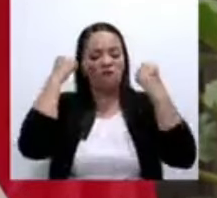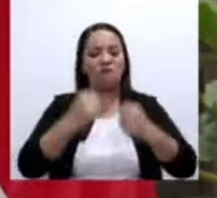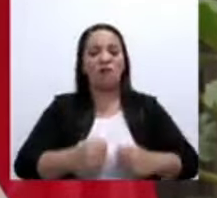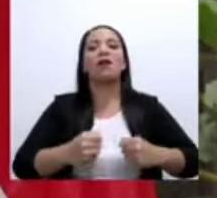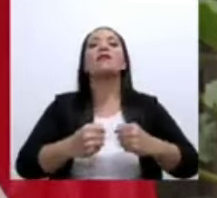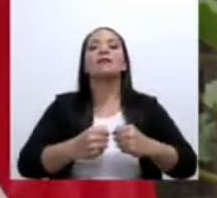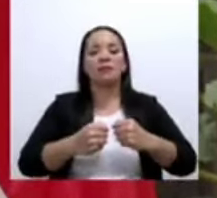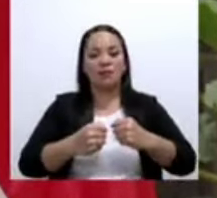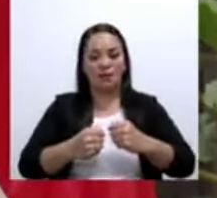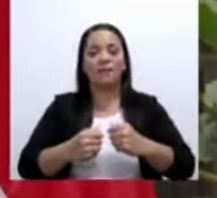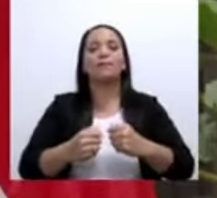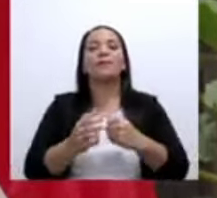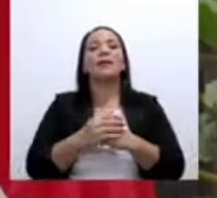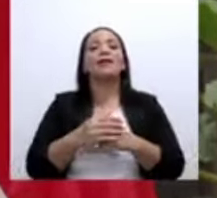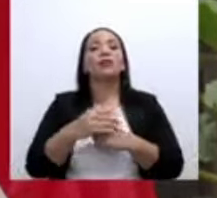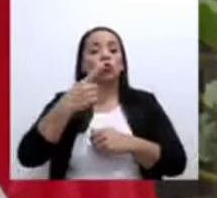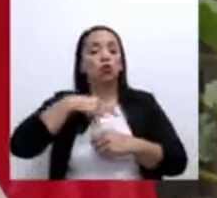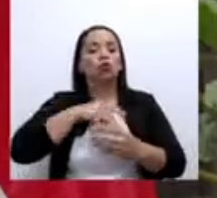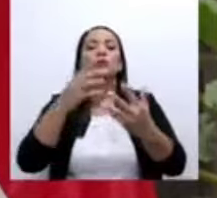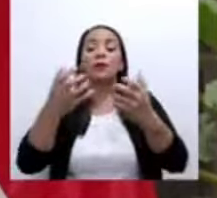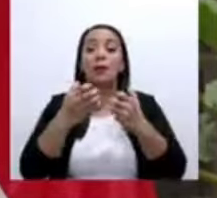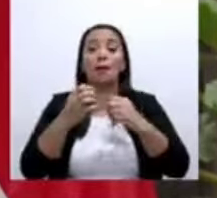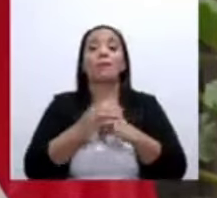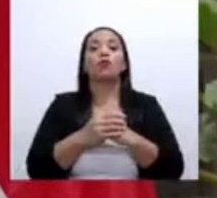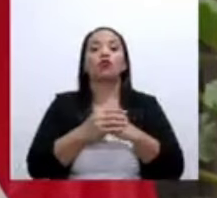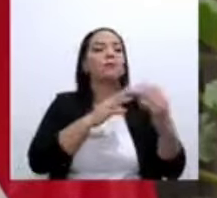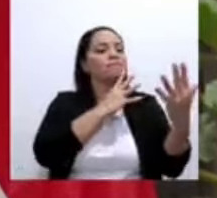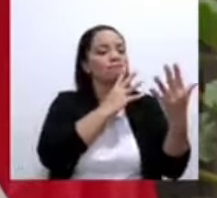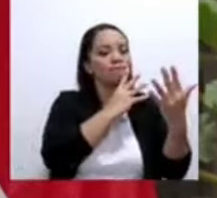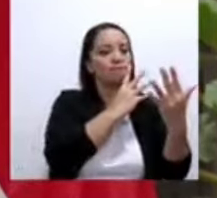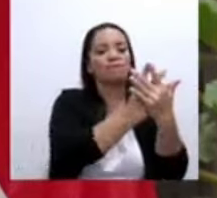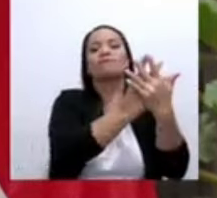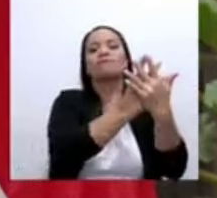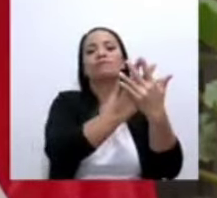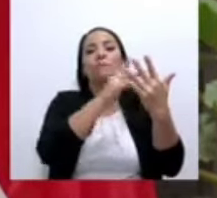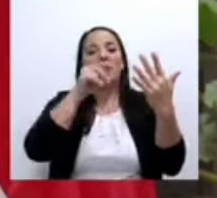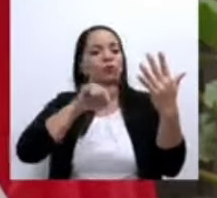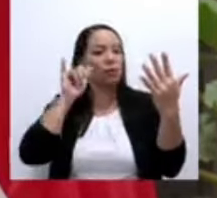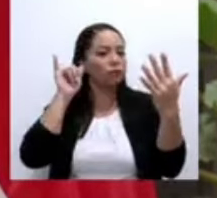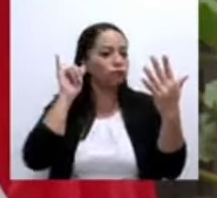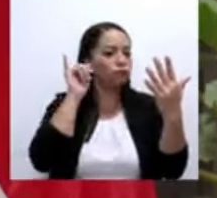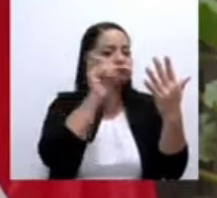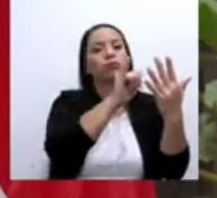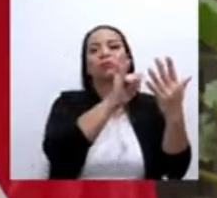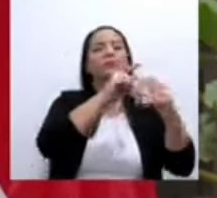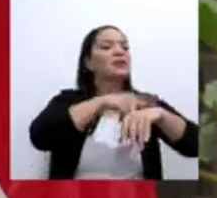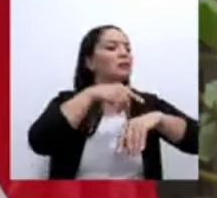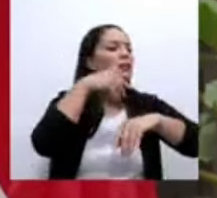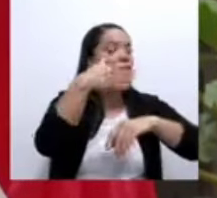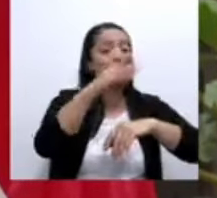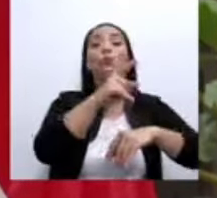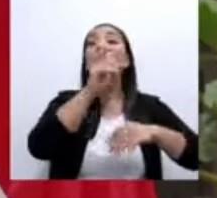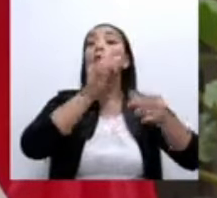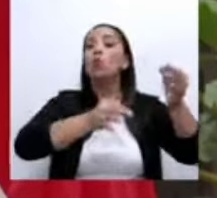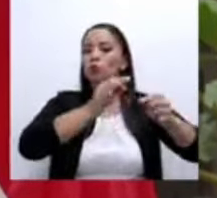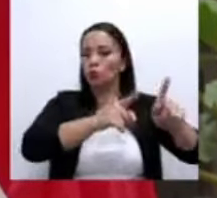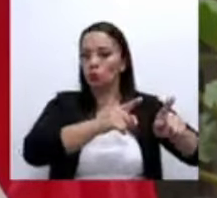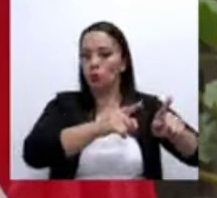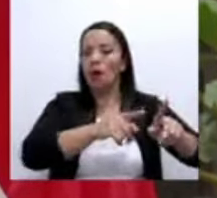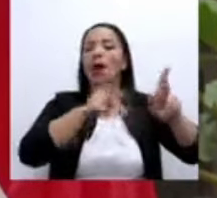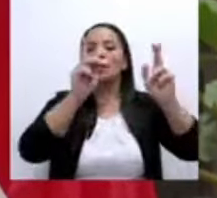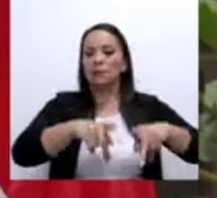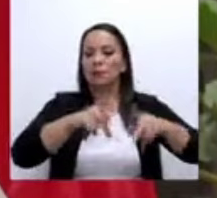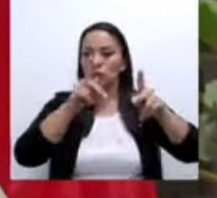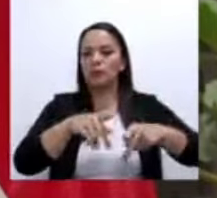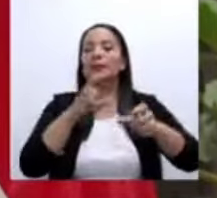encarcelar y mantener encarcelados por el tiempo justo a quienes han